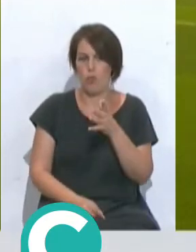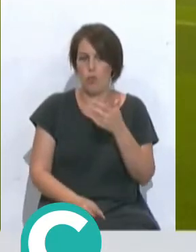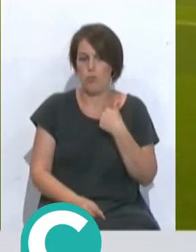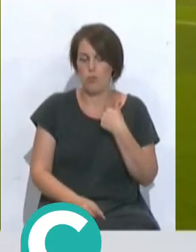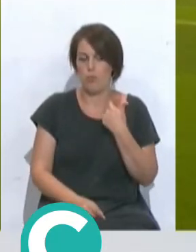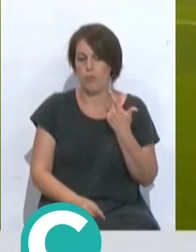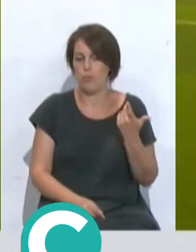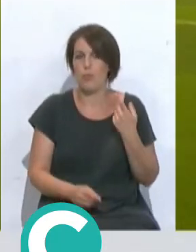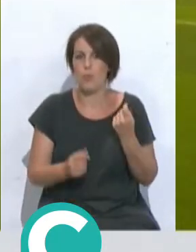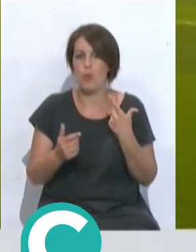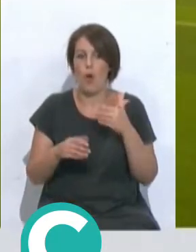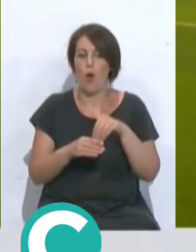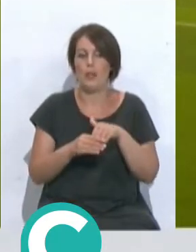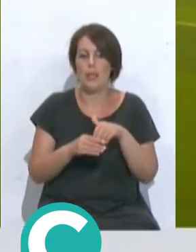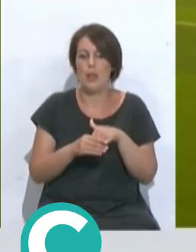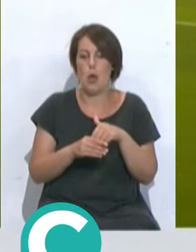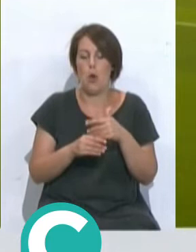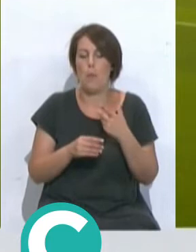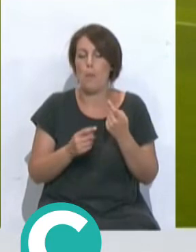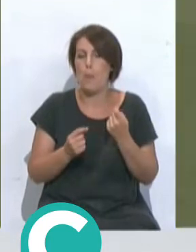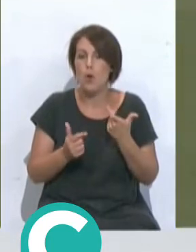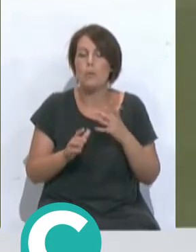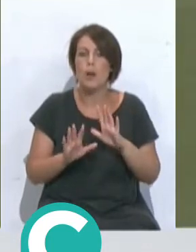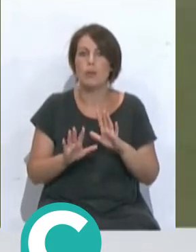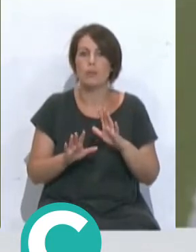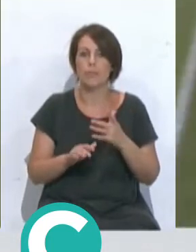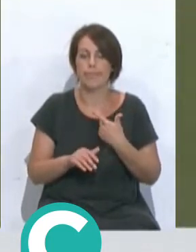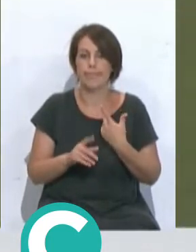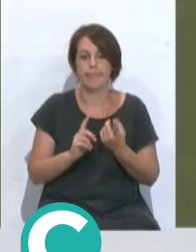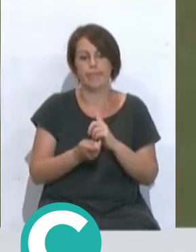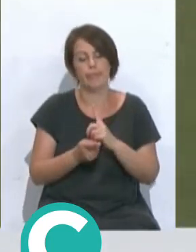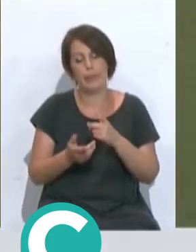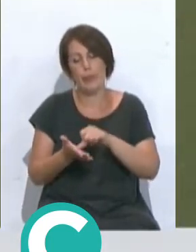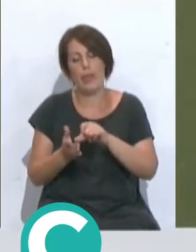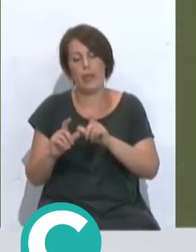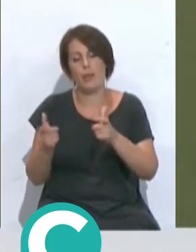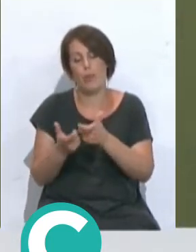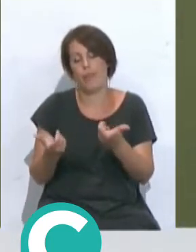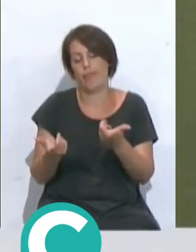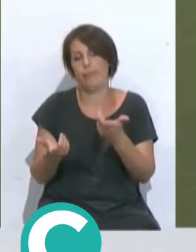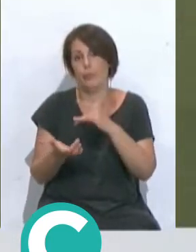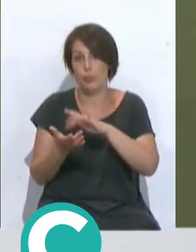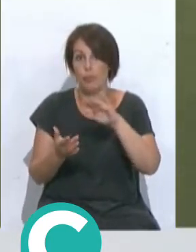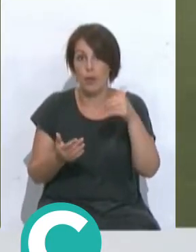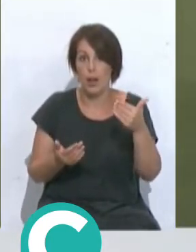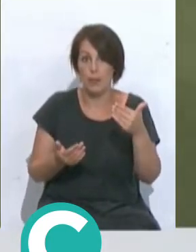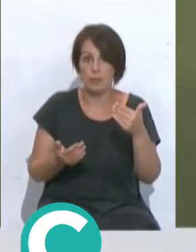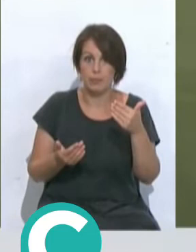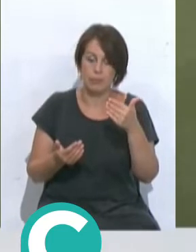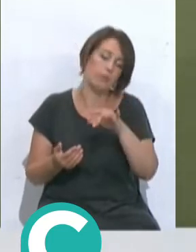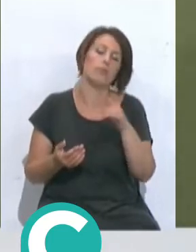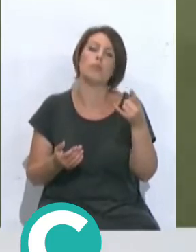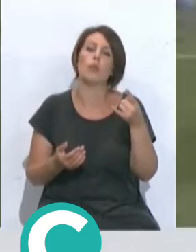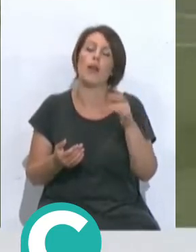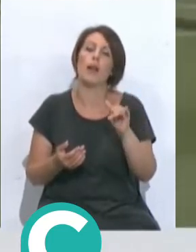un poco más de contenido al tema. Pero, cambio, el equipo de tu ciudad, siempre y sobre todo cuando estás fuera, aún más